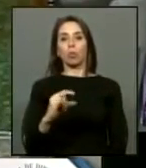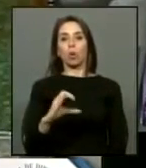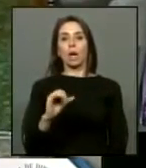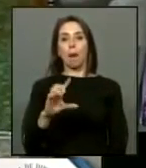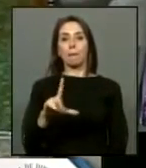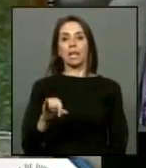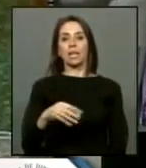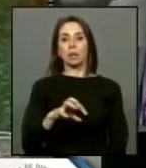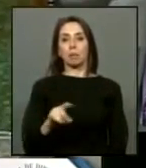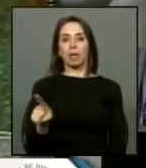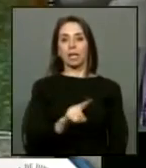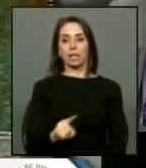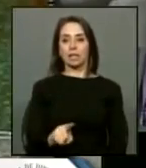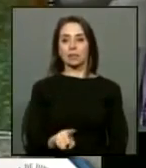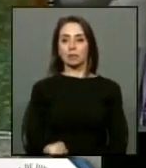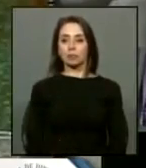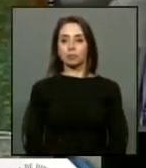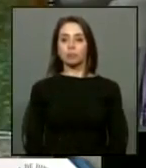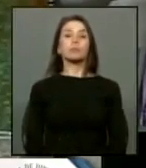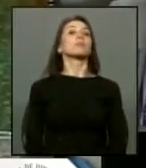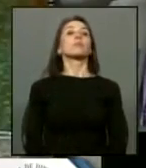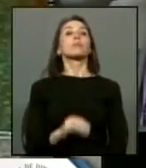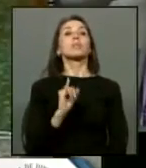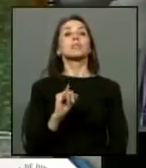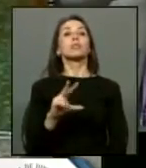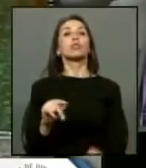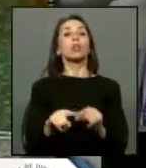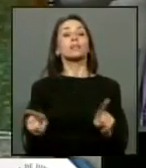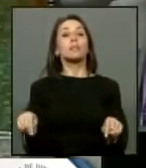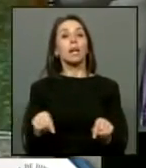Jiménez ¿les parece a la sala?